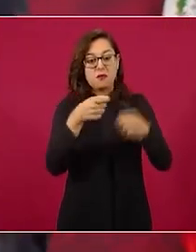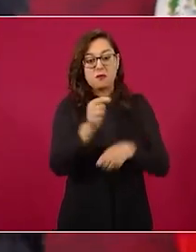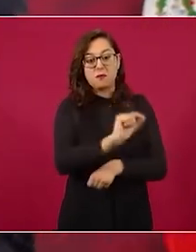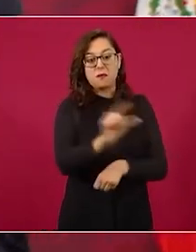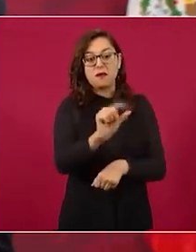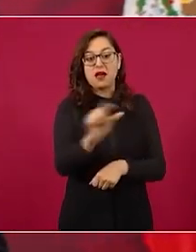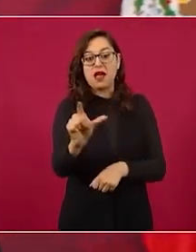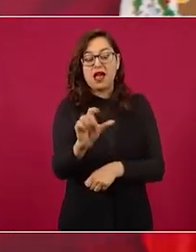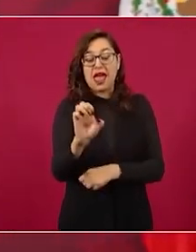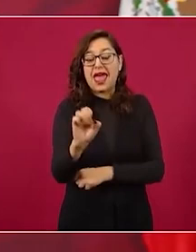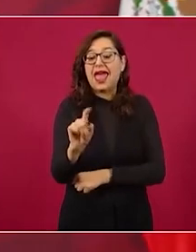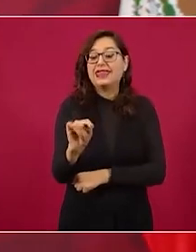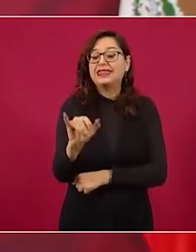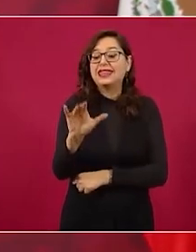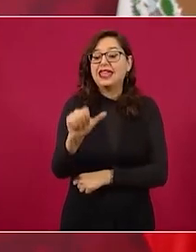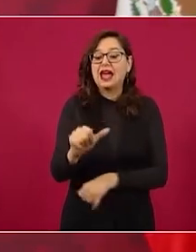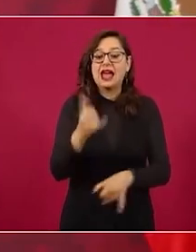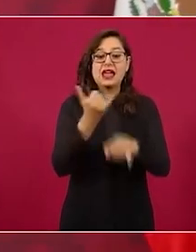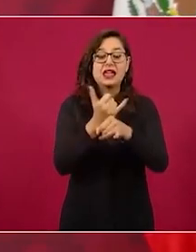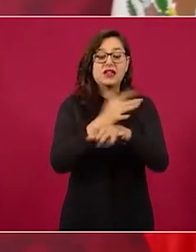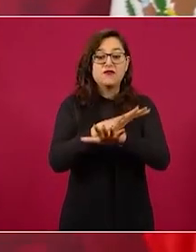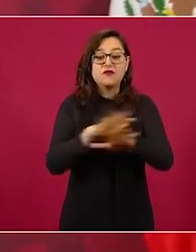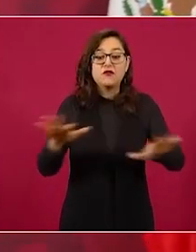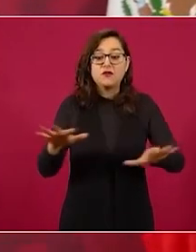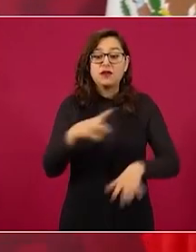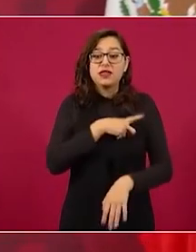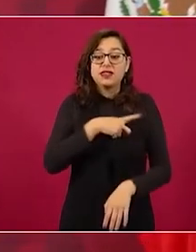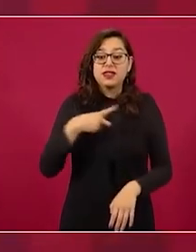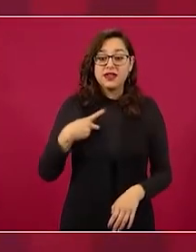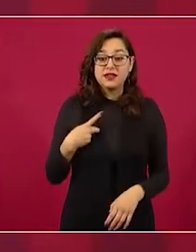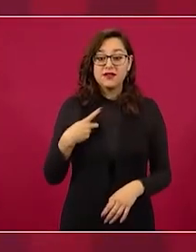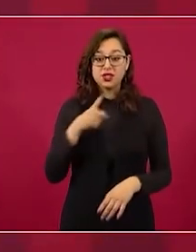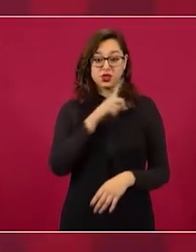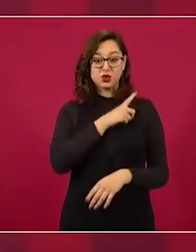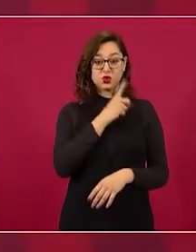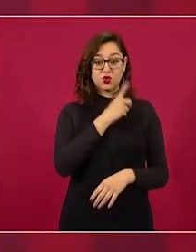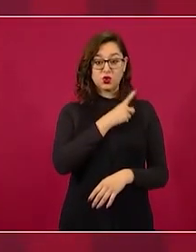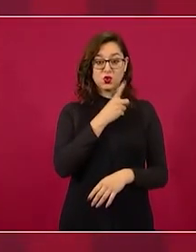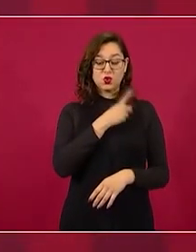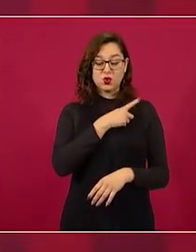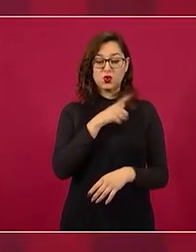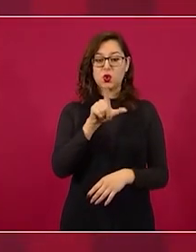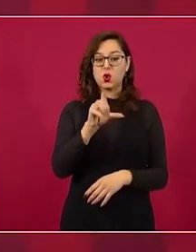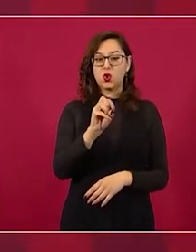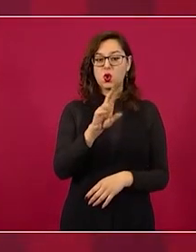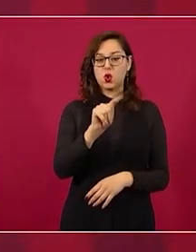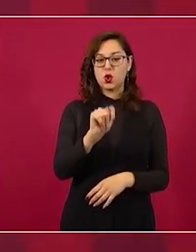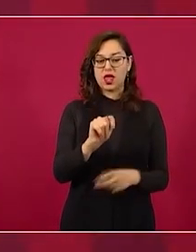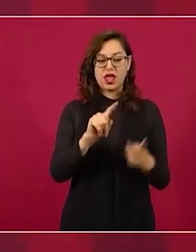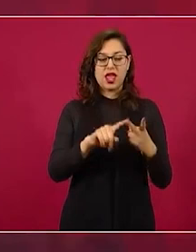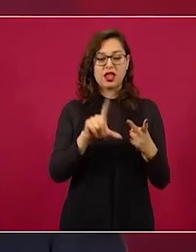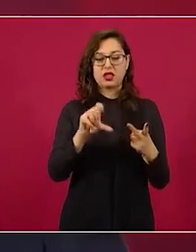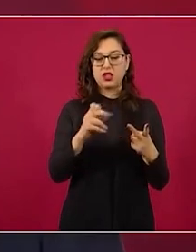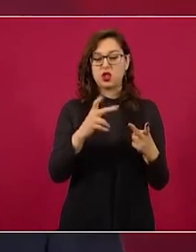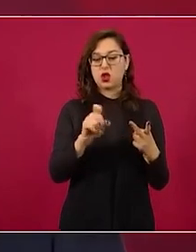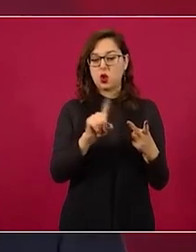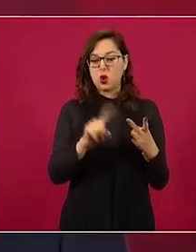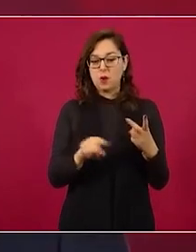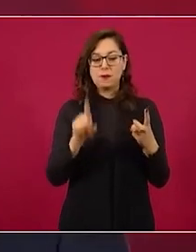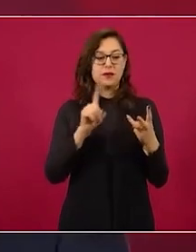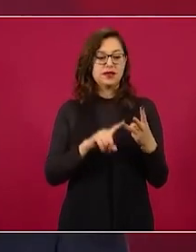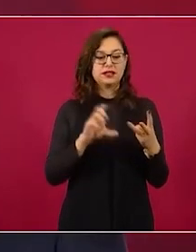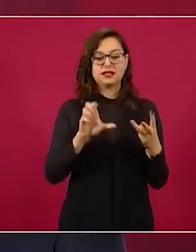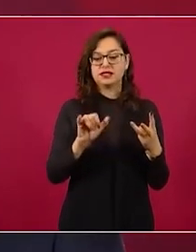ganan Loret López Dóriga Ciro Carmen